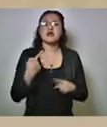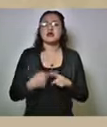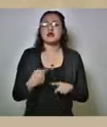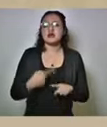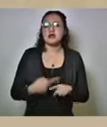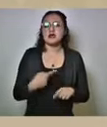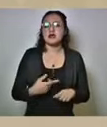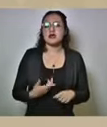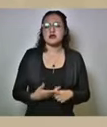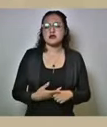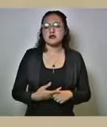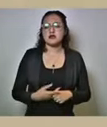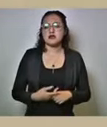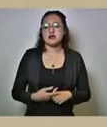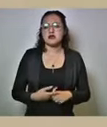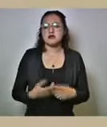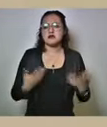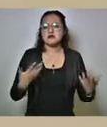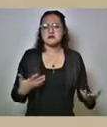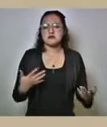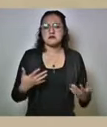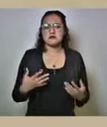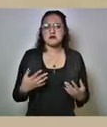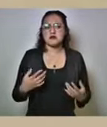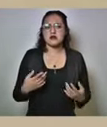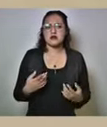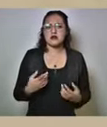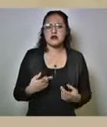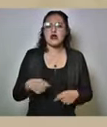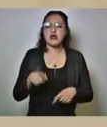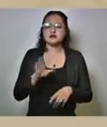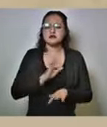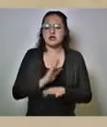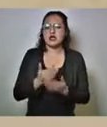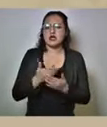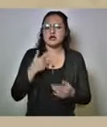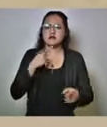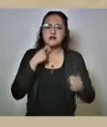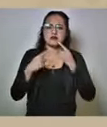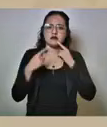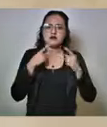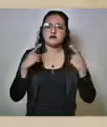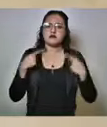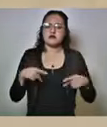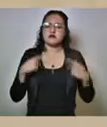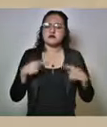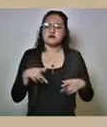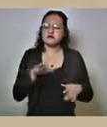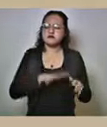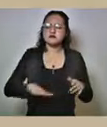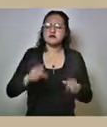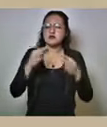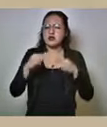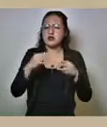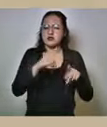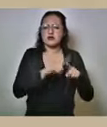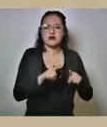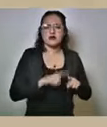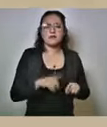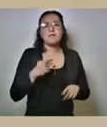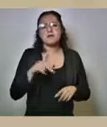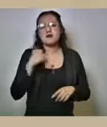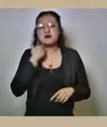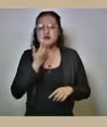avanzó el tema del diálogo sobre todo con diferentes centros de abasto de todo el estado pero me gustaría